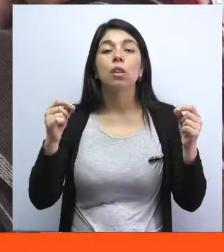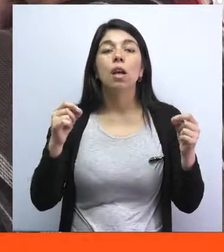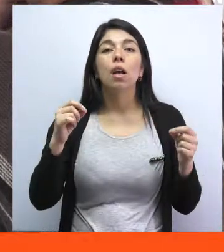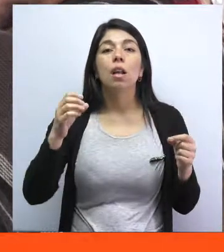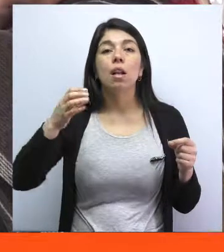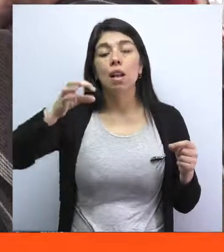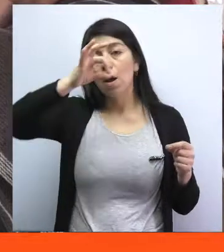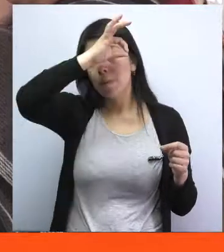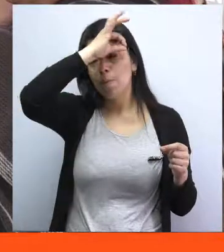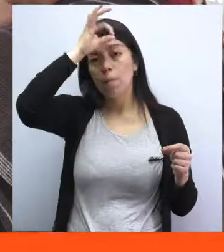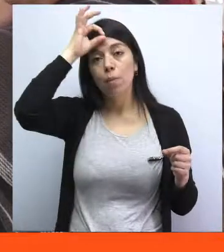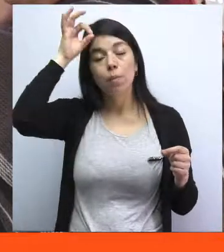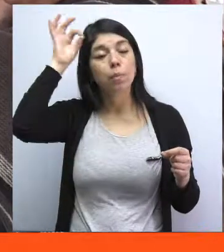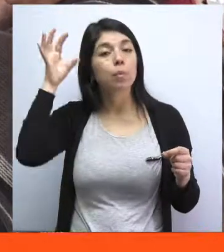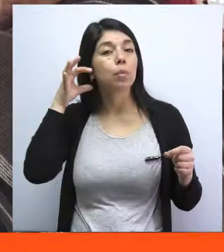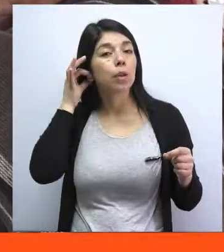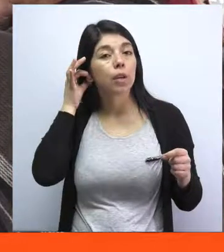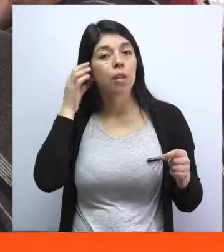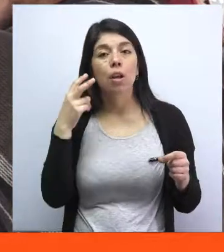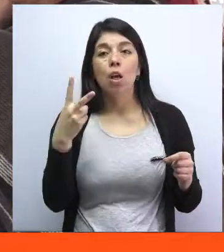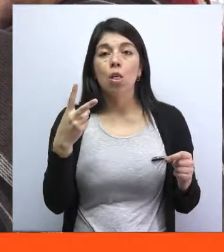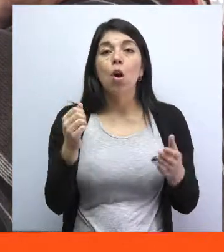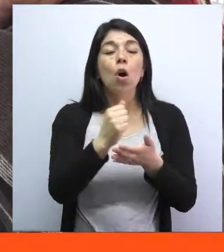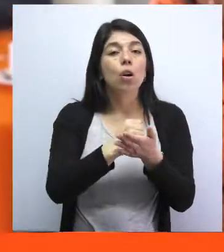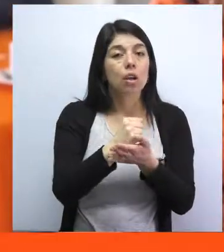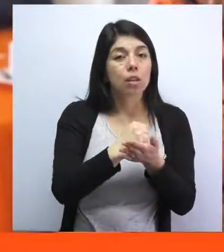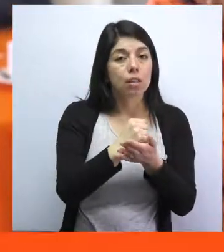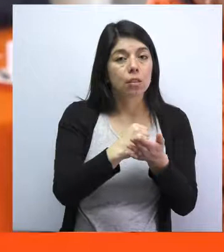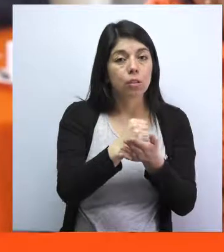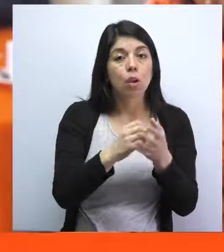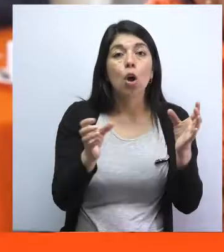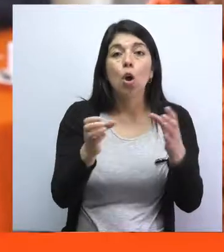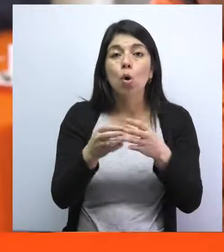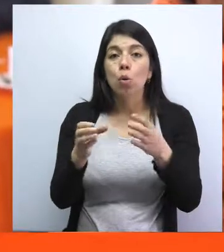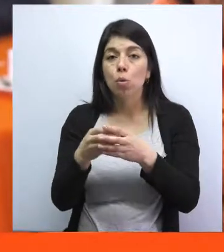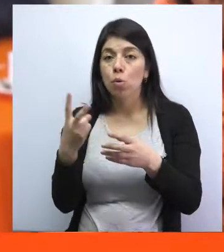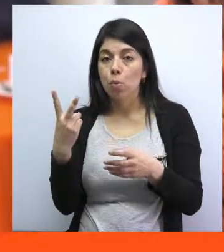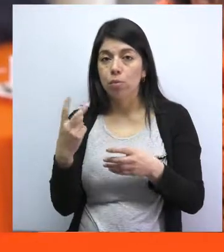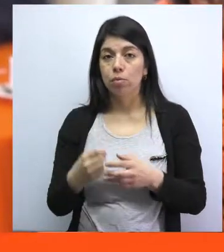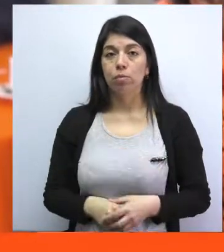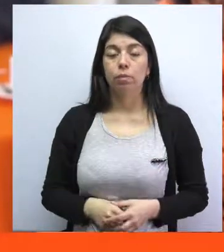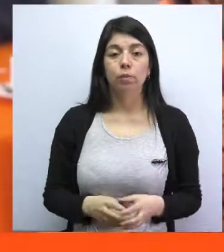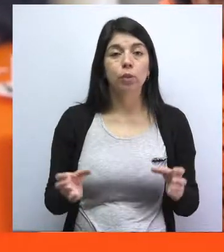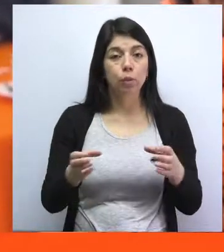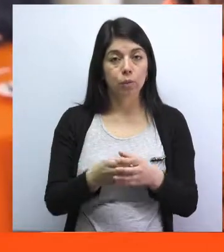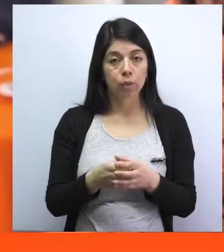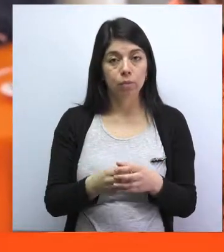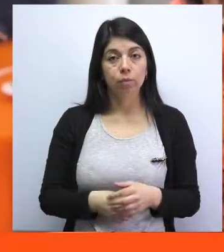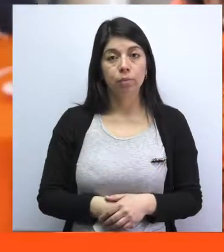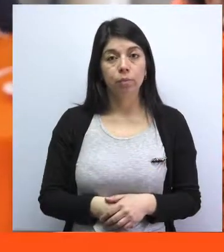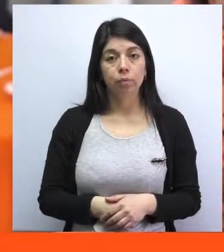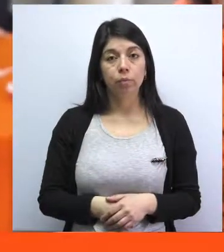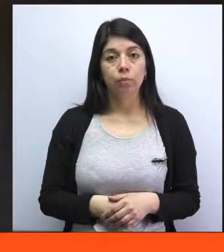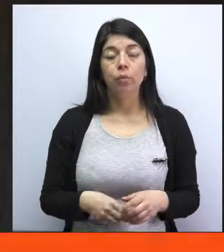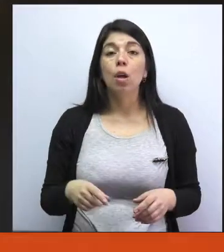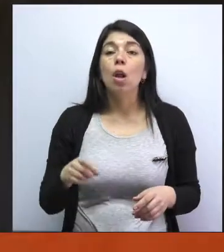las dos asociaciones indígenas de nuestra comuna, como Nehuentu Impupeni y Hualpén Huatmapu. La instancia buscó